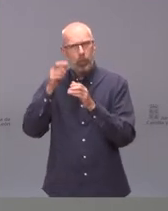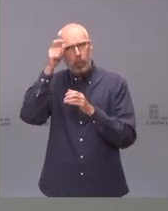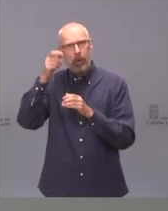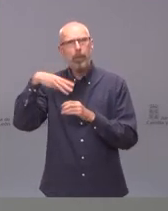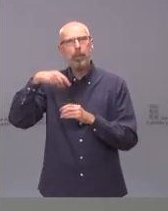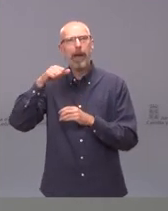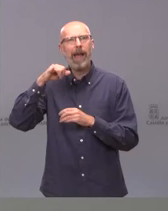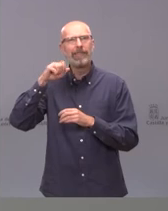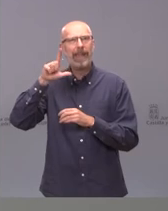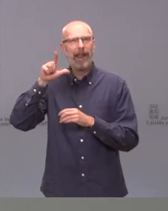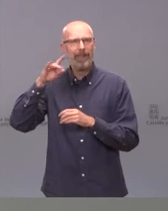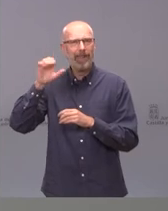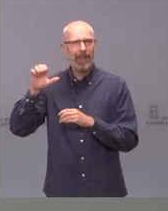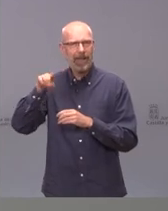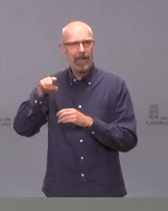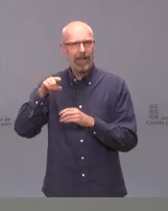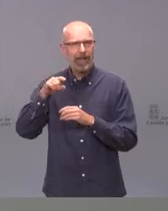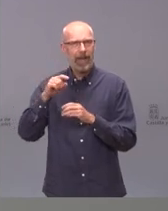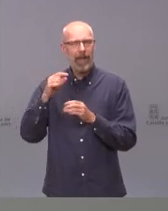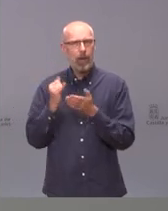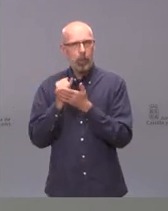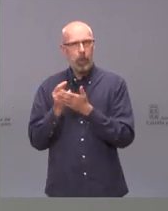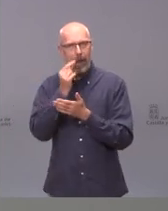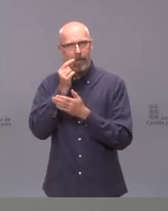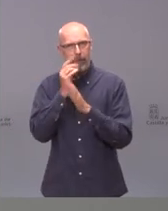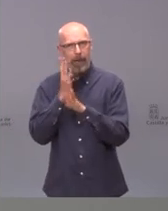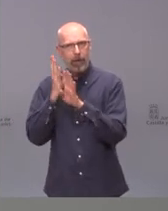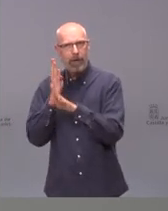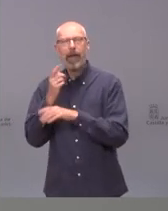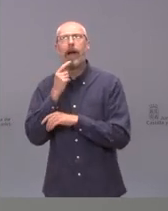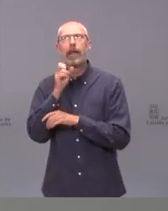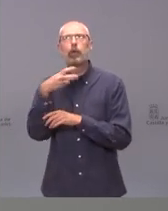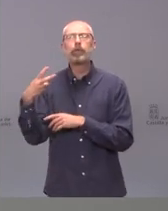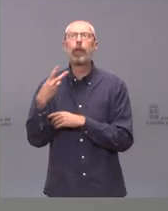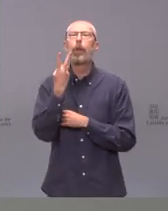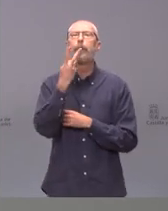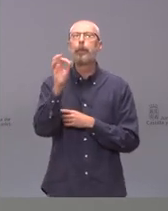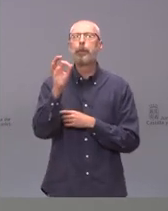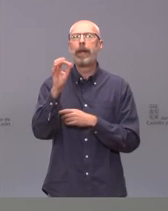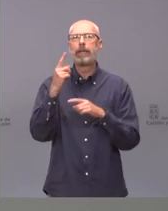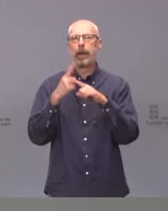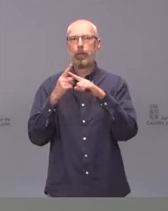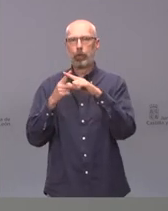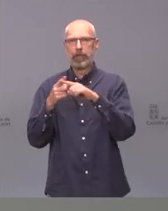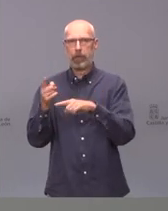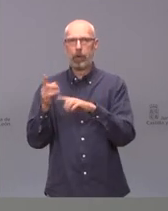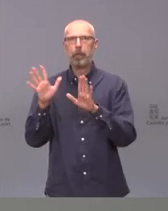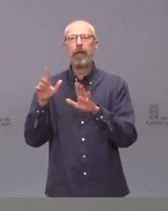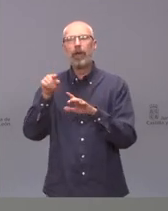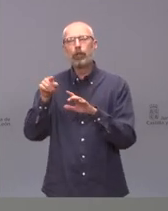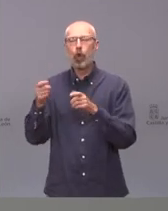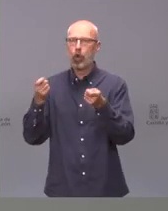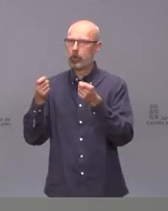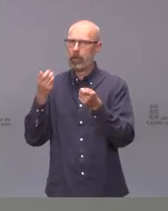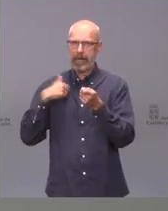El cribado poblacional de Mayalde han tenido 20 positivos, pero son brotes controlados. Entonces, en principio,